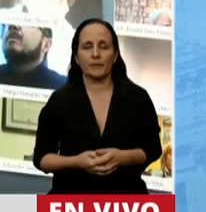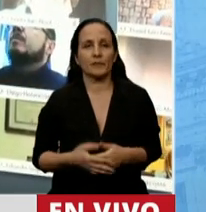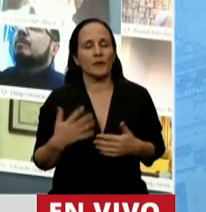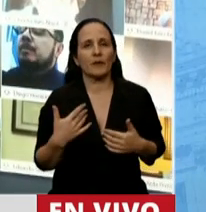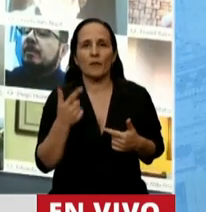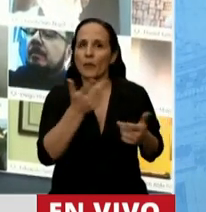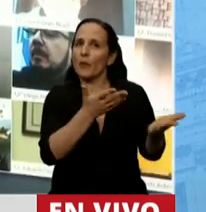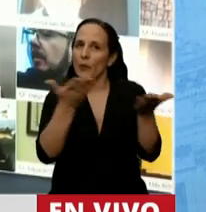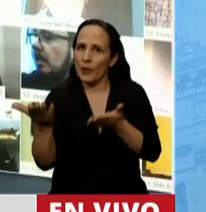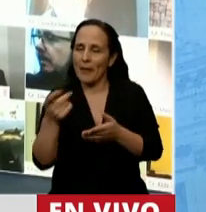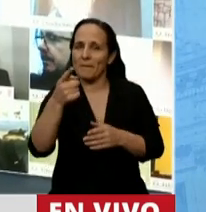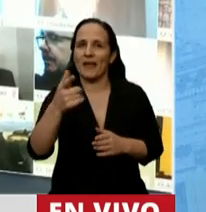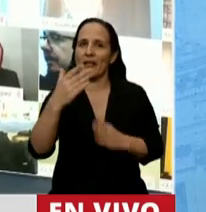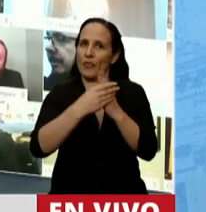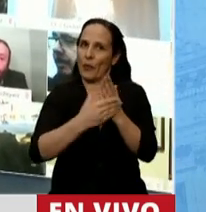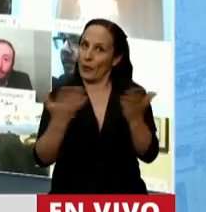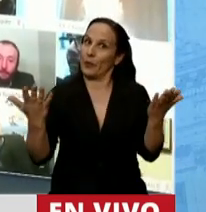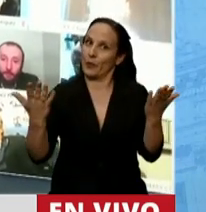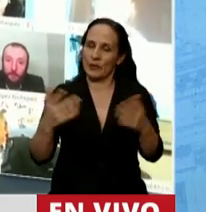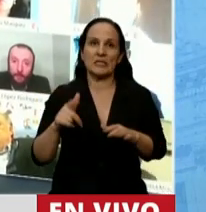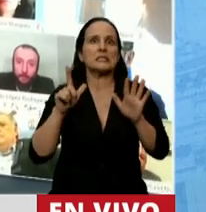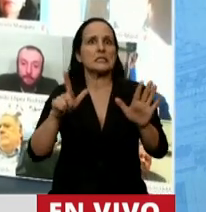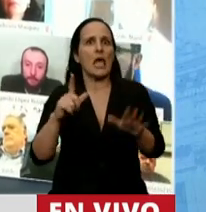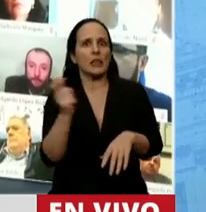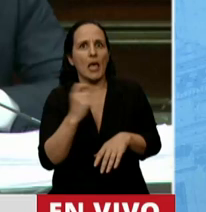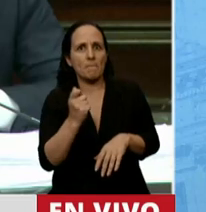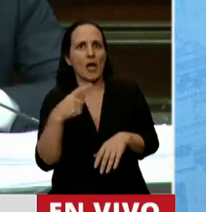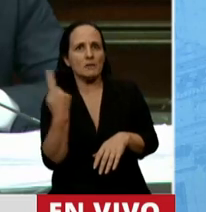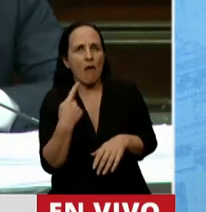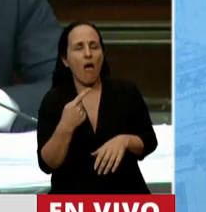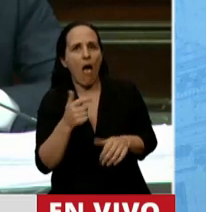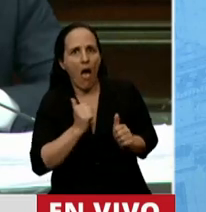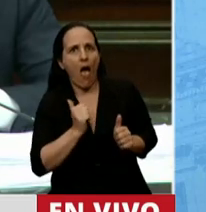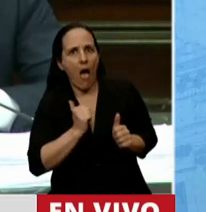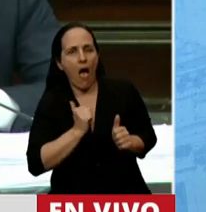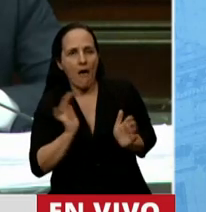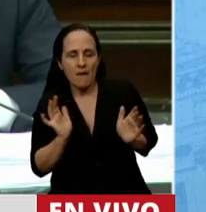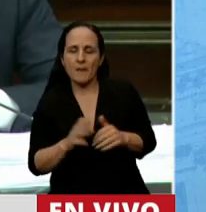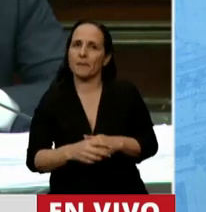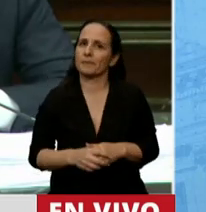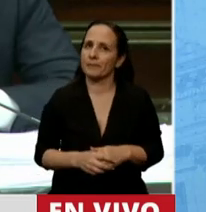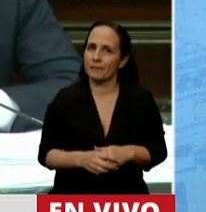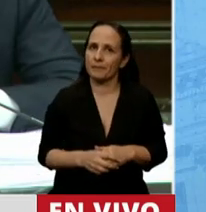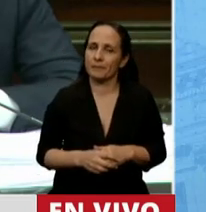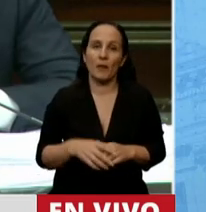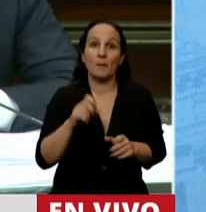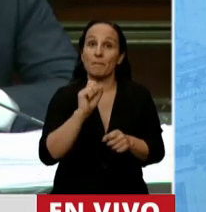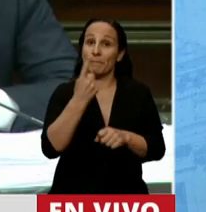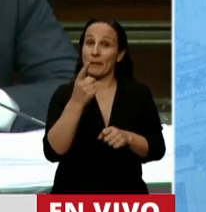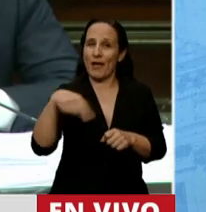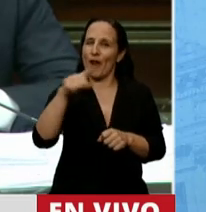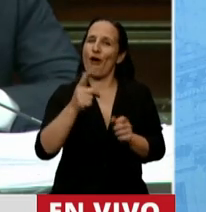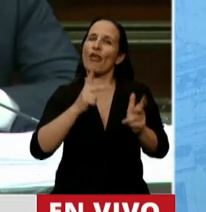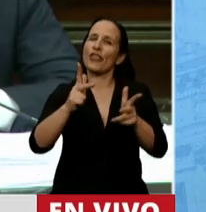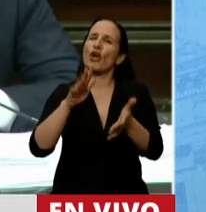Bienvenido, señor Jefe de Gabinete, ya era hora, siete meses esperando estuvimos. Lo primero que usted dijo era el discurso del